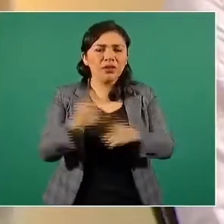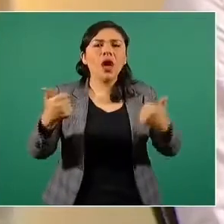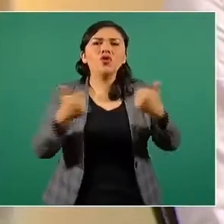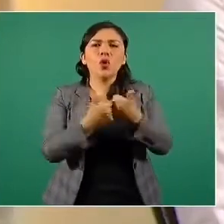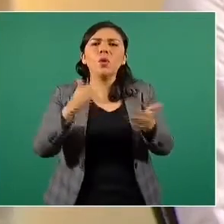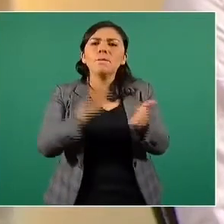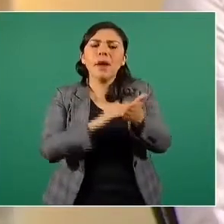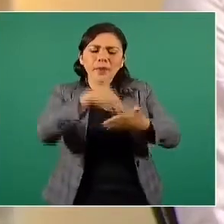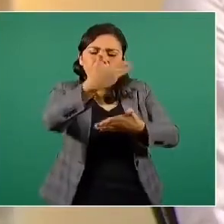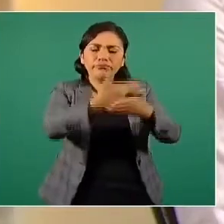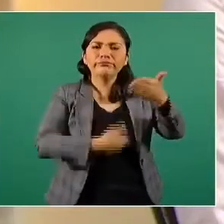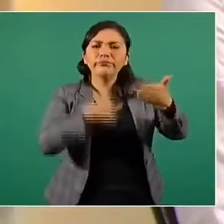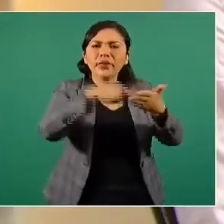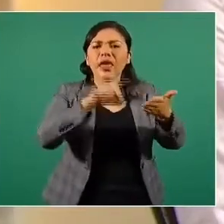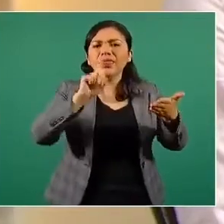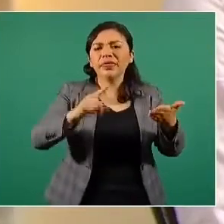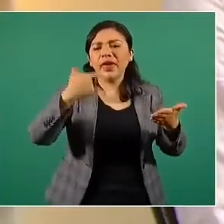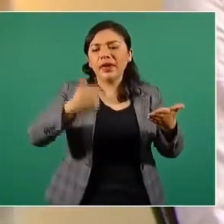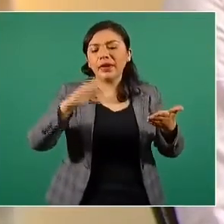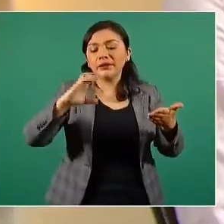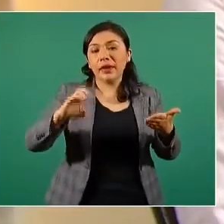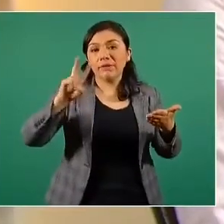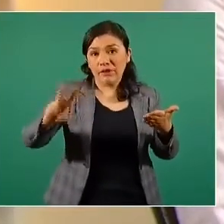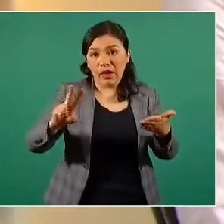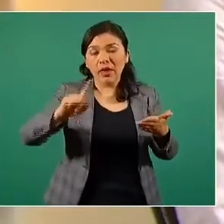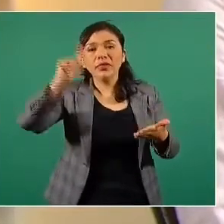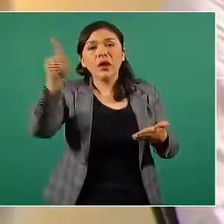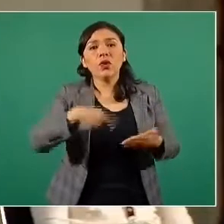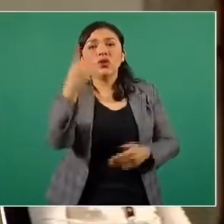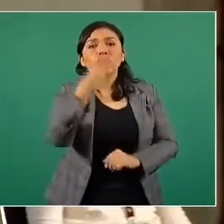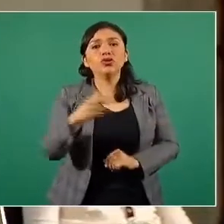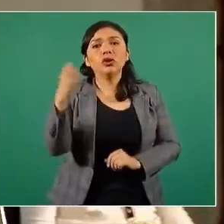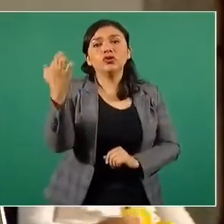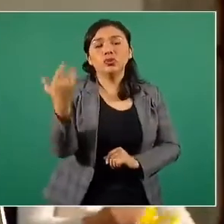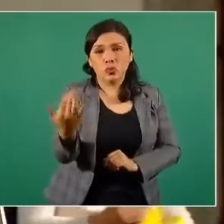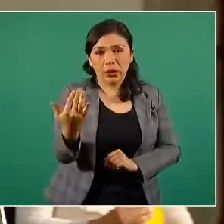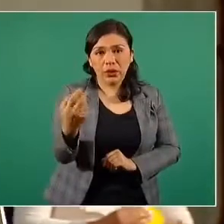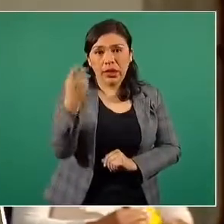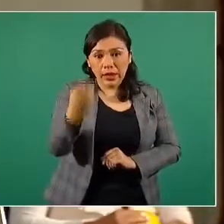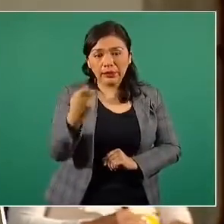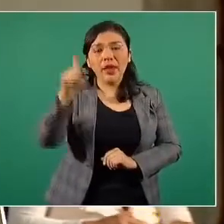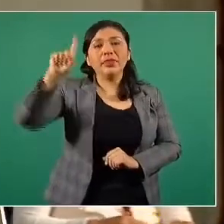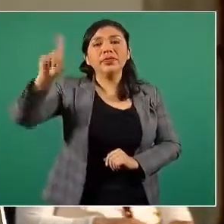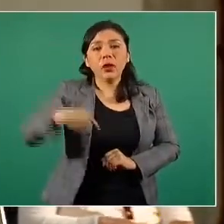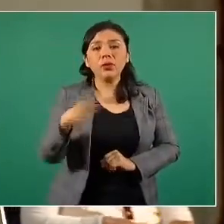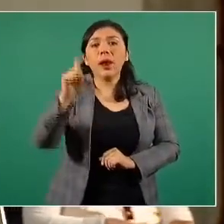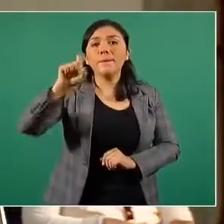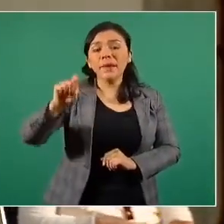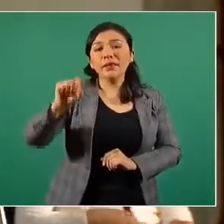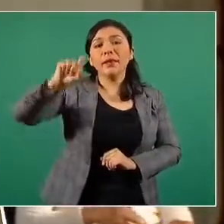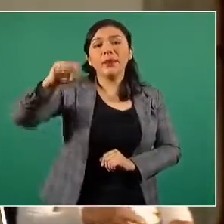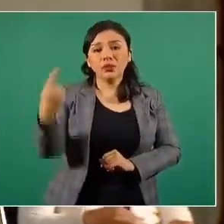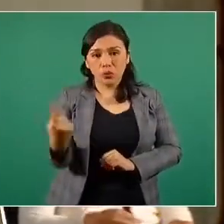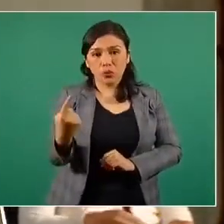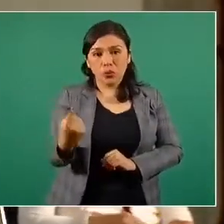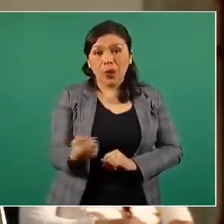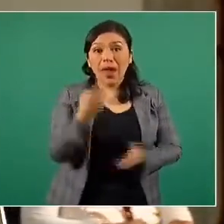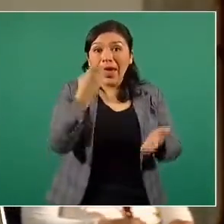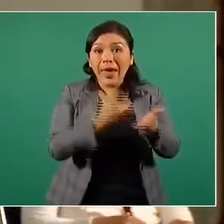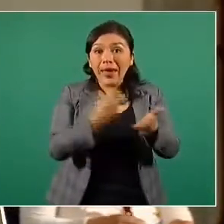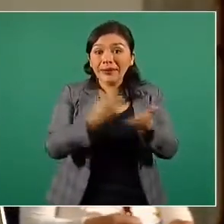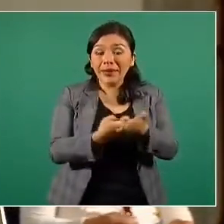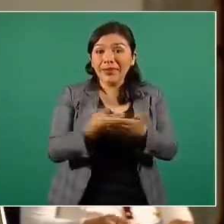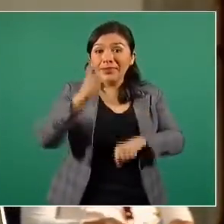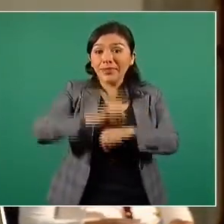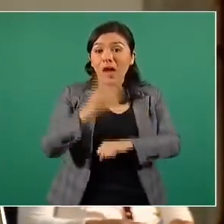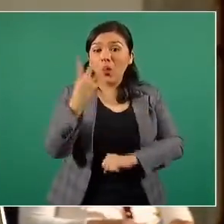oficio DGCD, diagonal doscientos cincuenta, diagonal veinte veintiuno, este cuatro